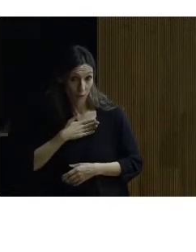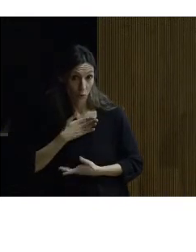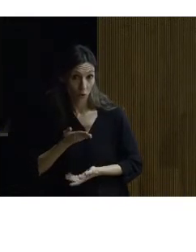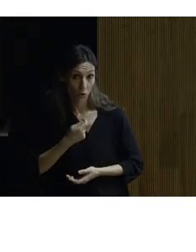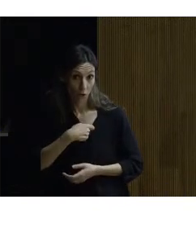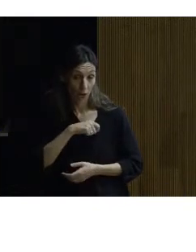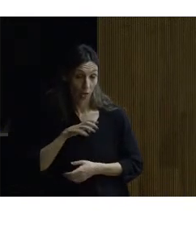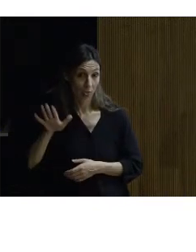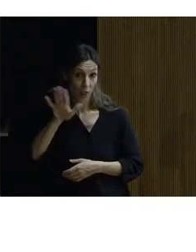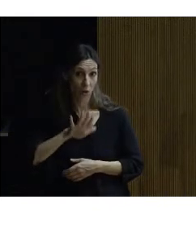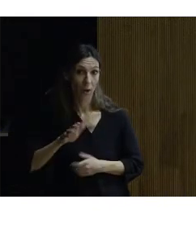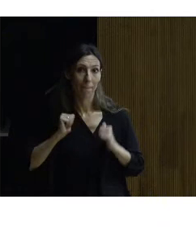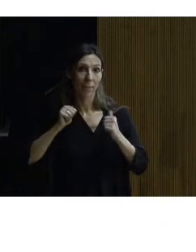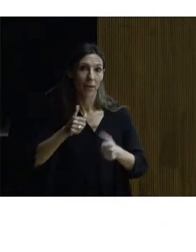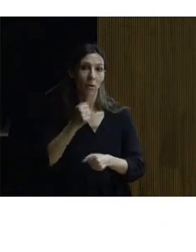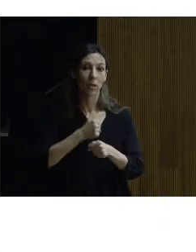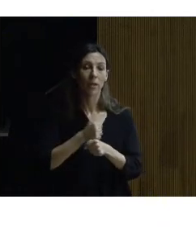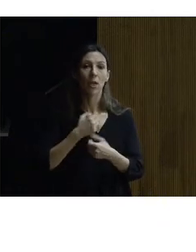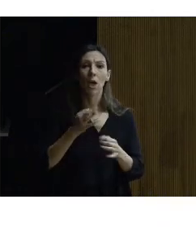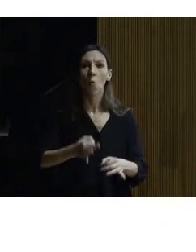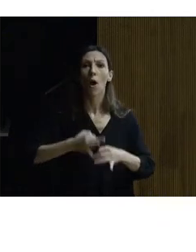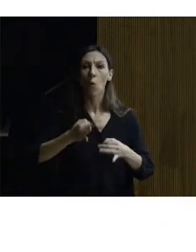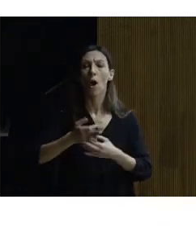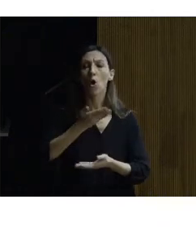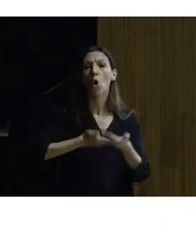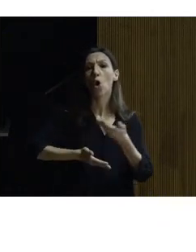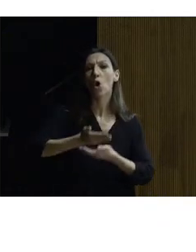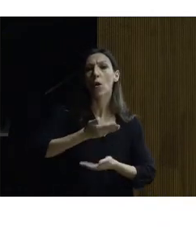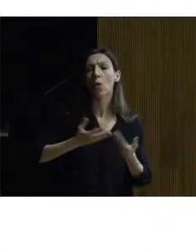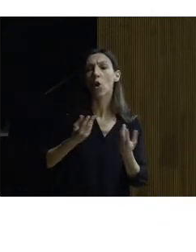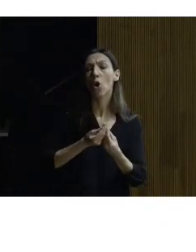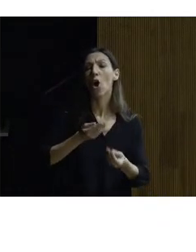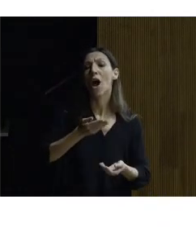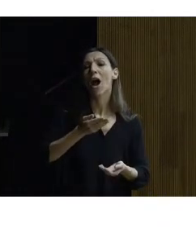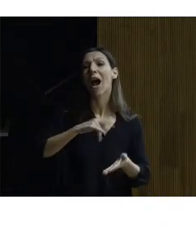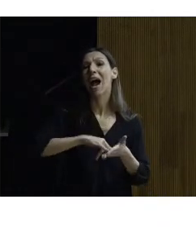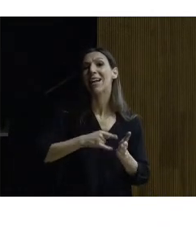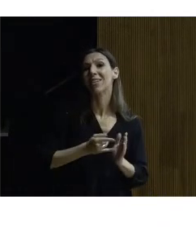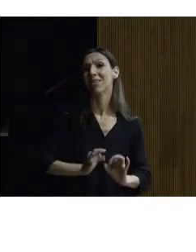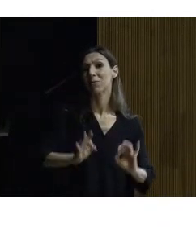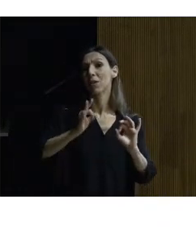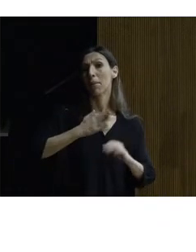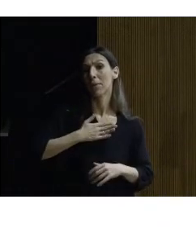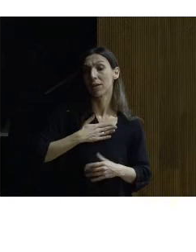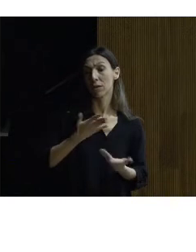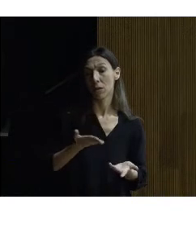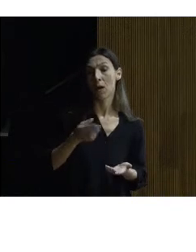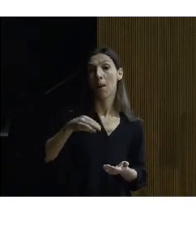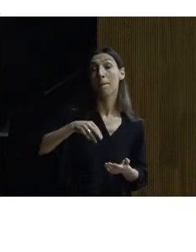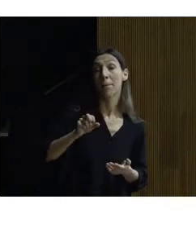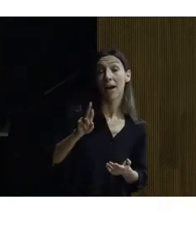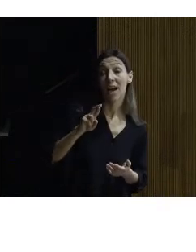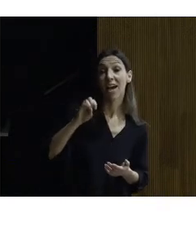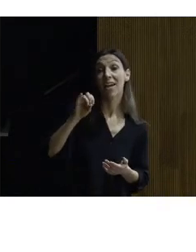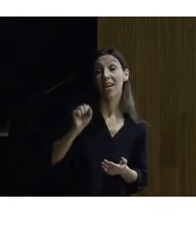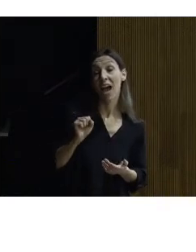empezamos a trabajar siempre en colaboración con los arquitectos de patrimonio que creo que están en la sala Maite Domínguez María Corce también los Pérez